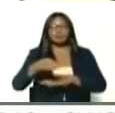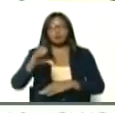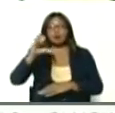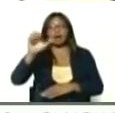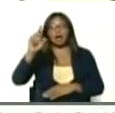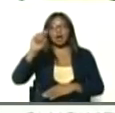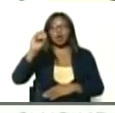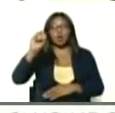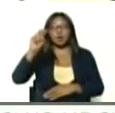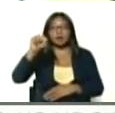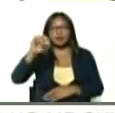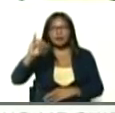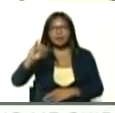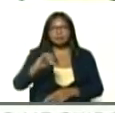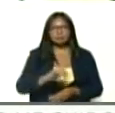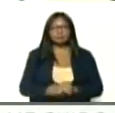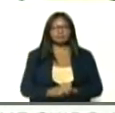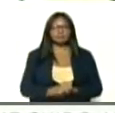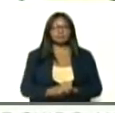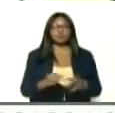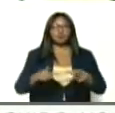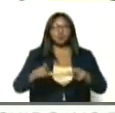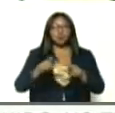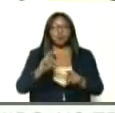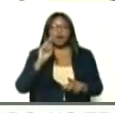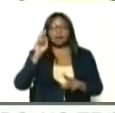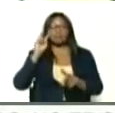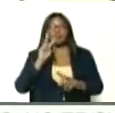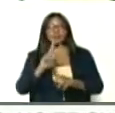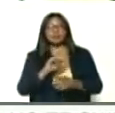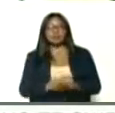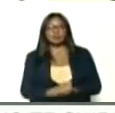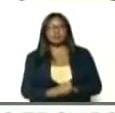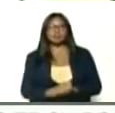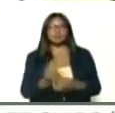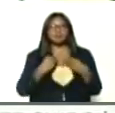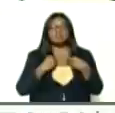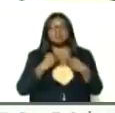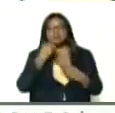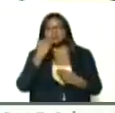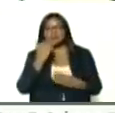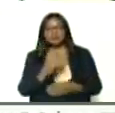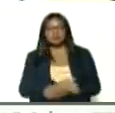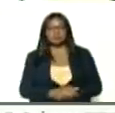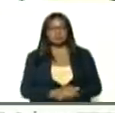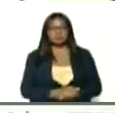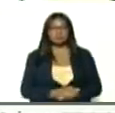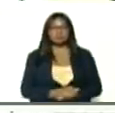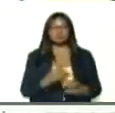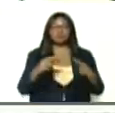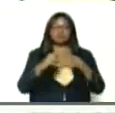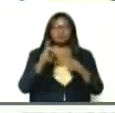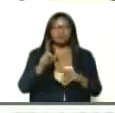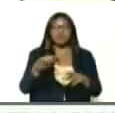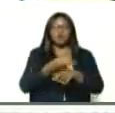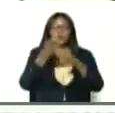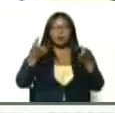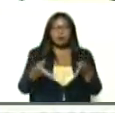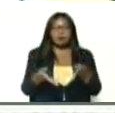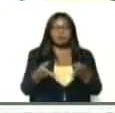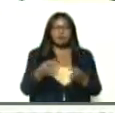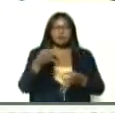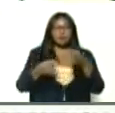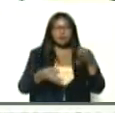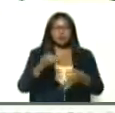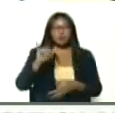Parroquia Universidad, en el sector, Altavista, mis vecinos de Altavista, allá se encuentra, el gobernador, justo